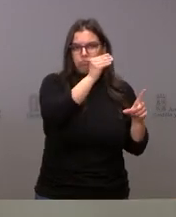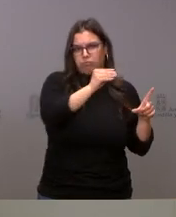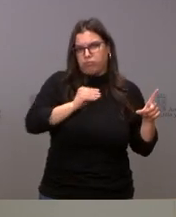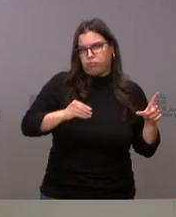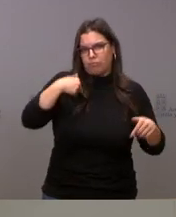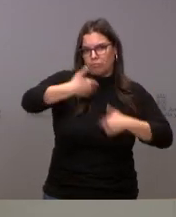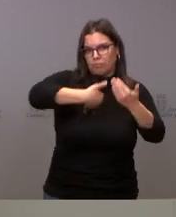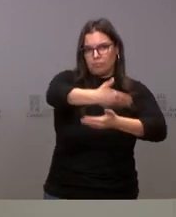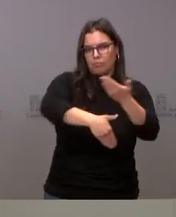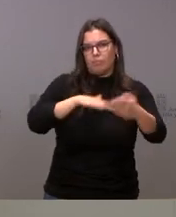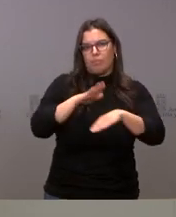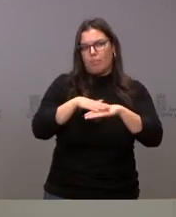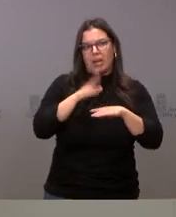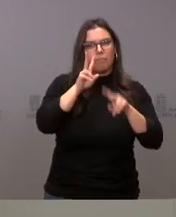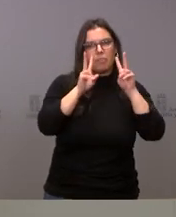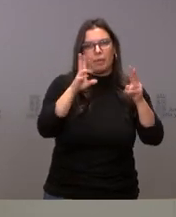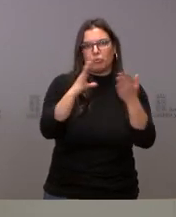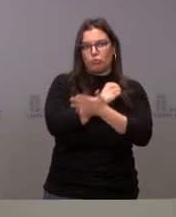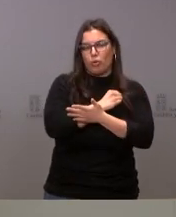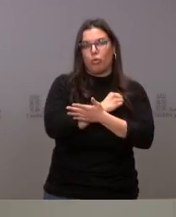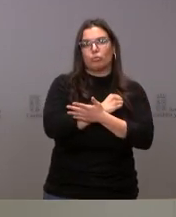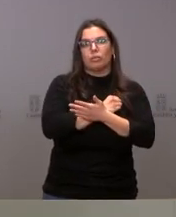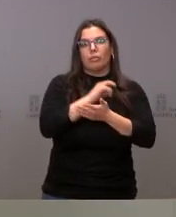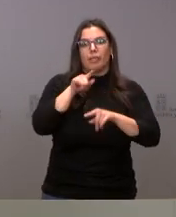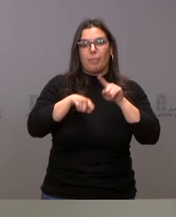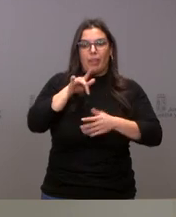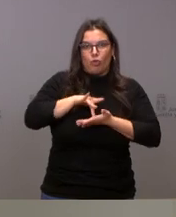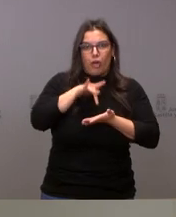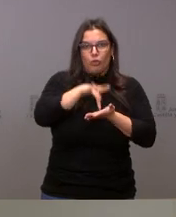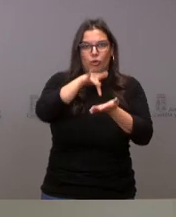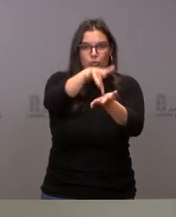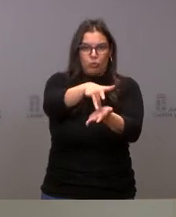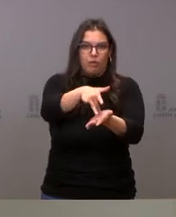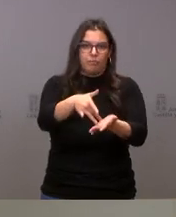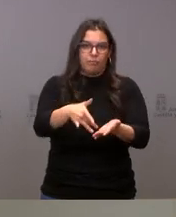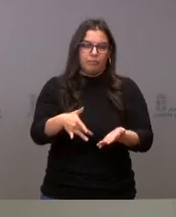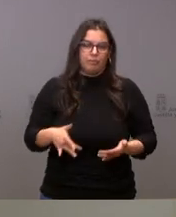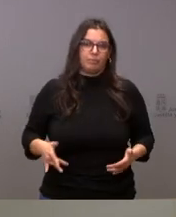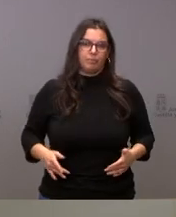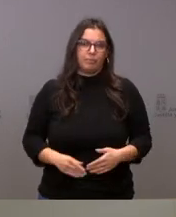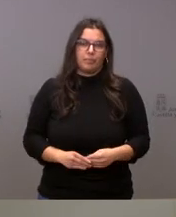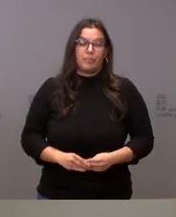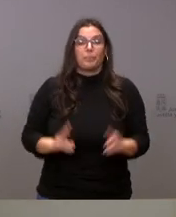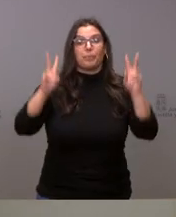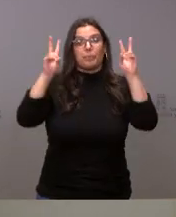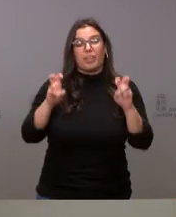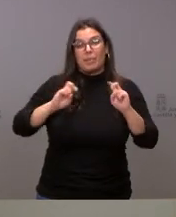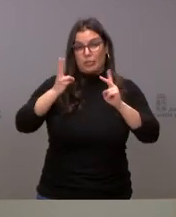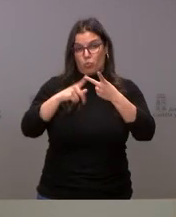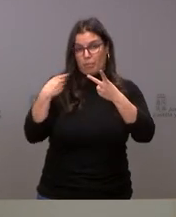para que sea perfectamente accesible en cada uno de los sitios en los que se van cumplimentando ese tipo de gastos. Sobre la segunda de las cuestiones,